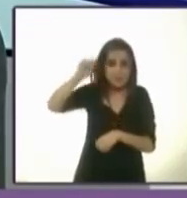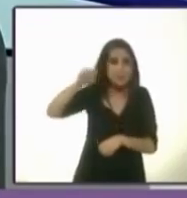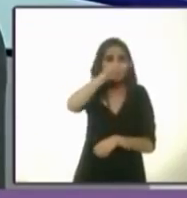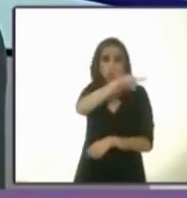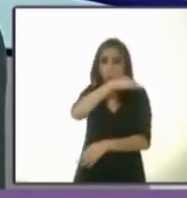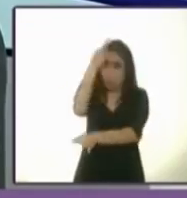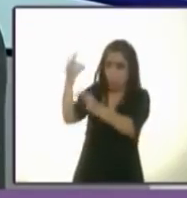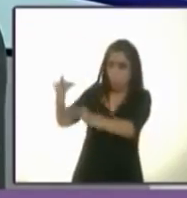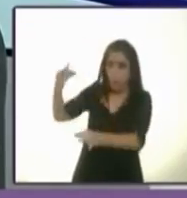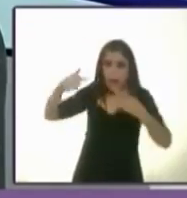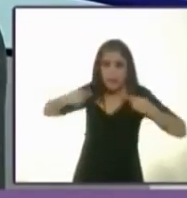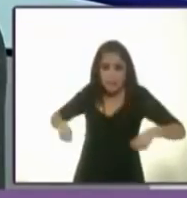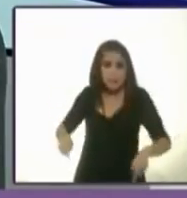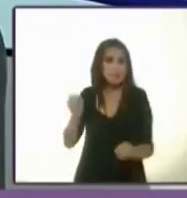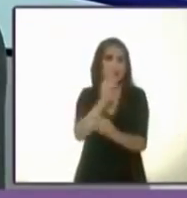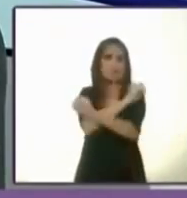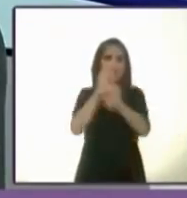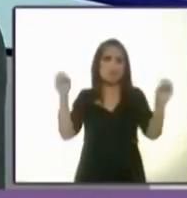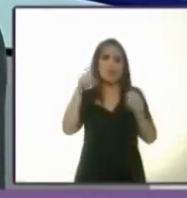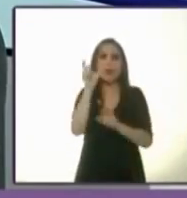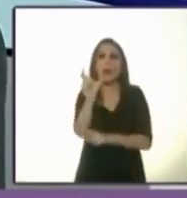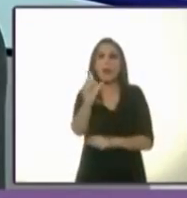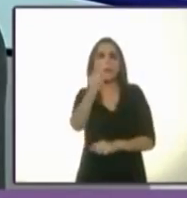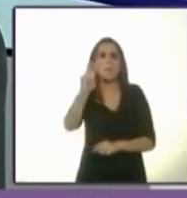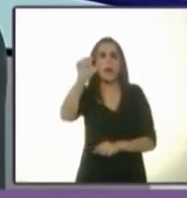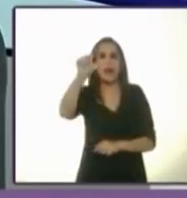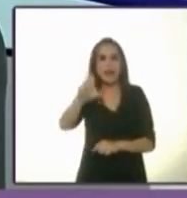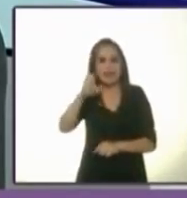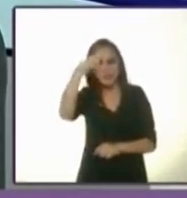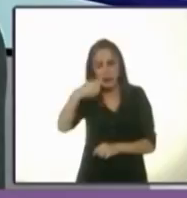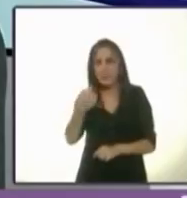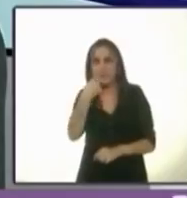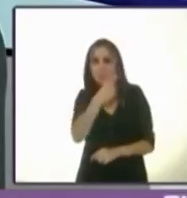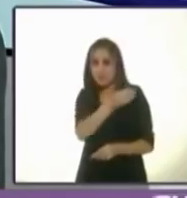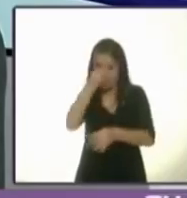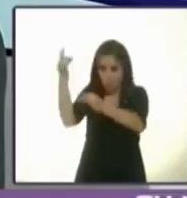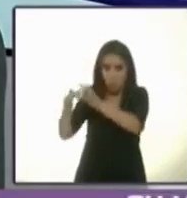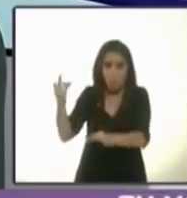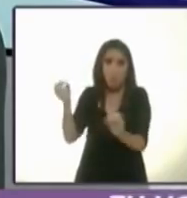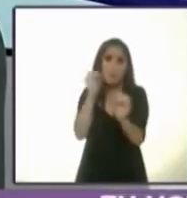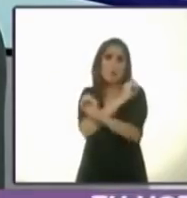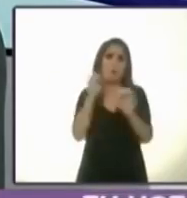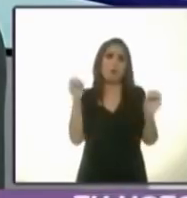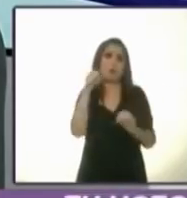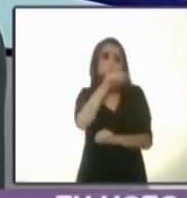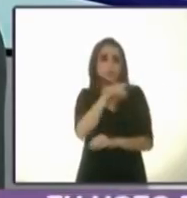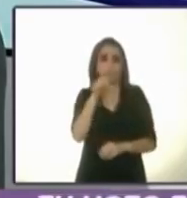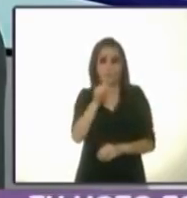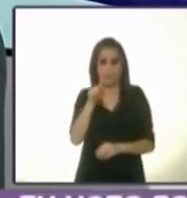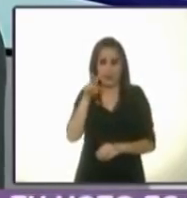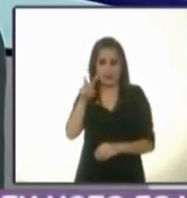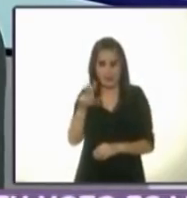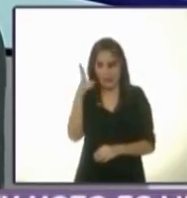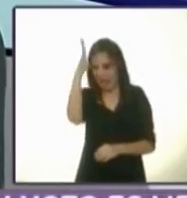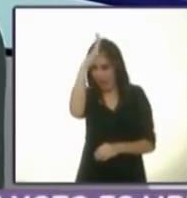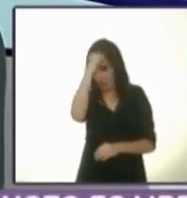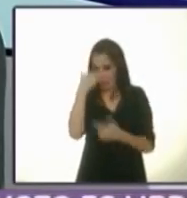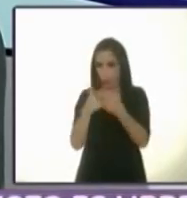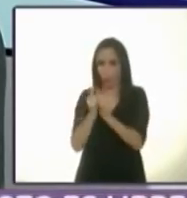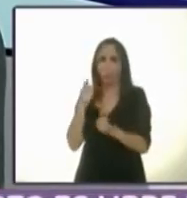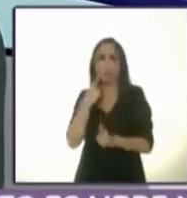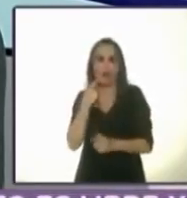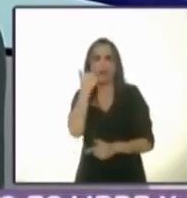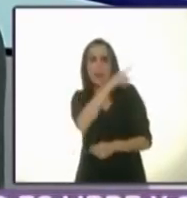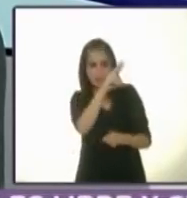incumplió al país, le incumplió al país con el programa de vales de medicina. Es una propuesta impulsada por el Partido Verde que fue un acuerdo del gobierno